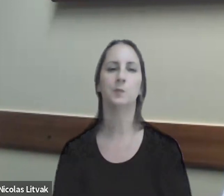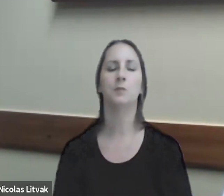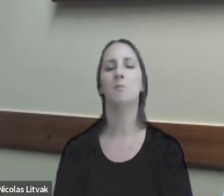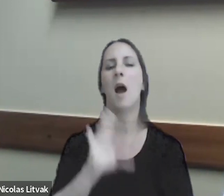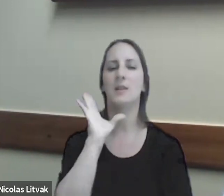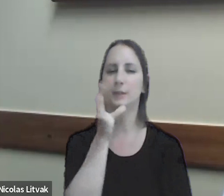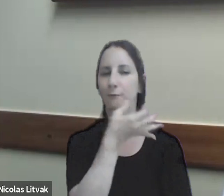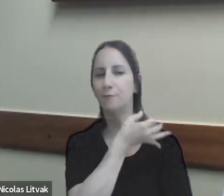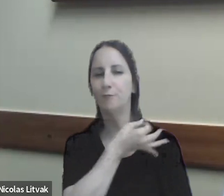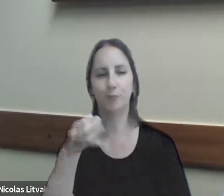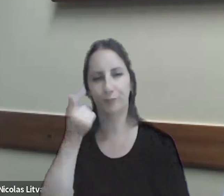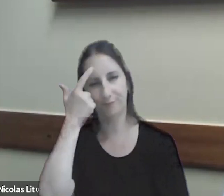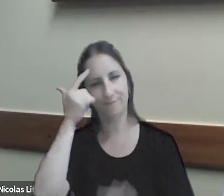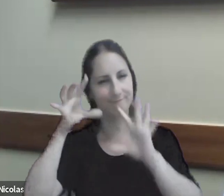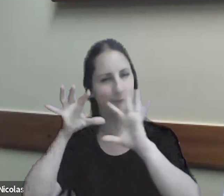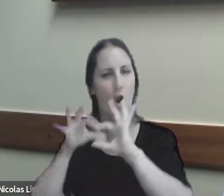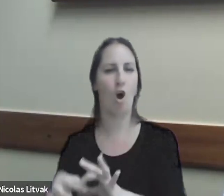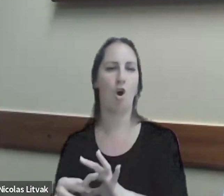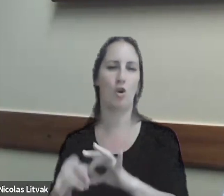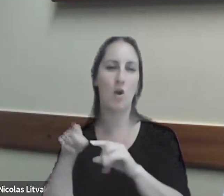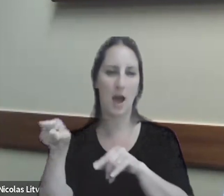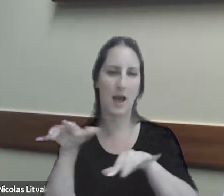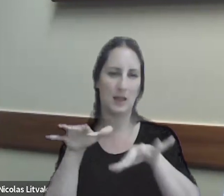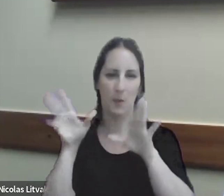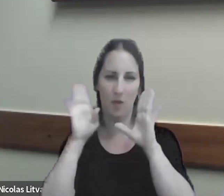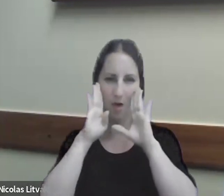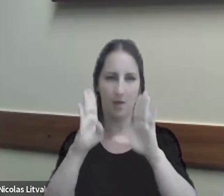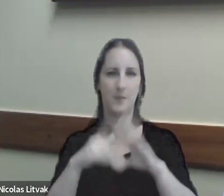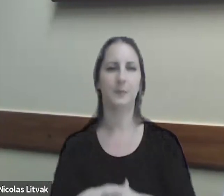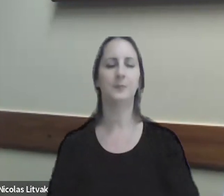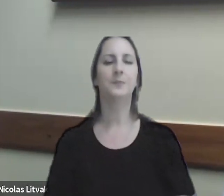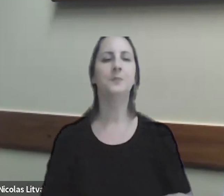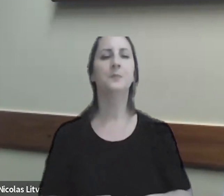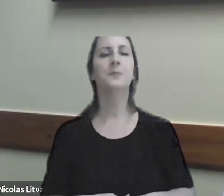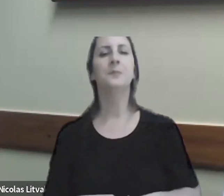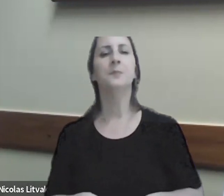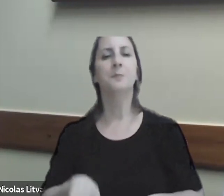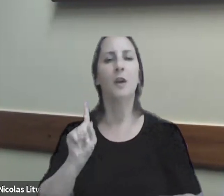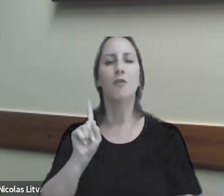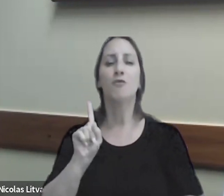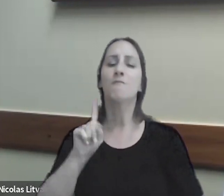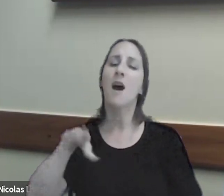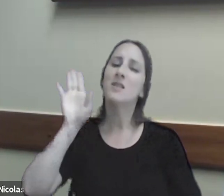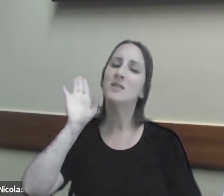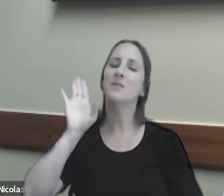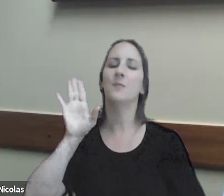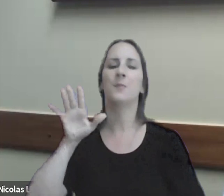razonablemente razonablemente esa actividad pero básicamente son medidas de